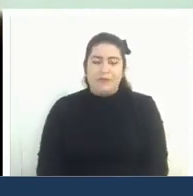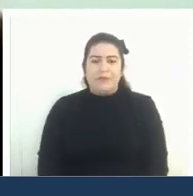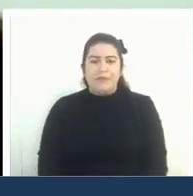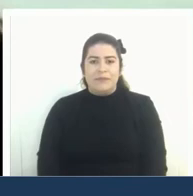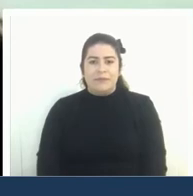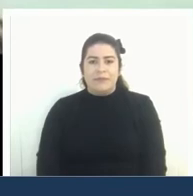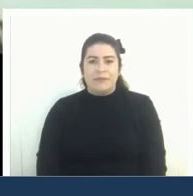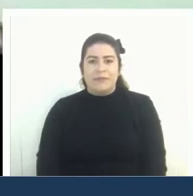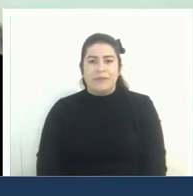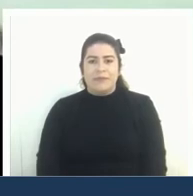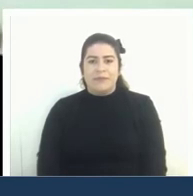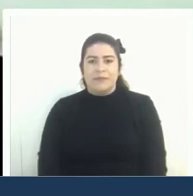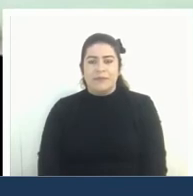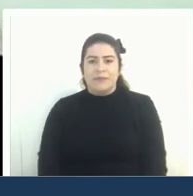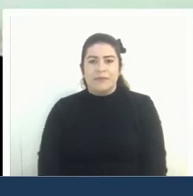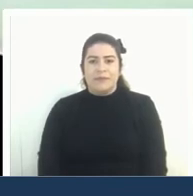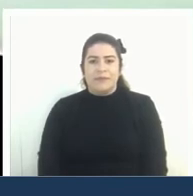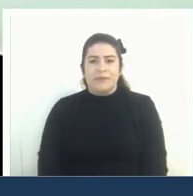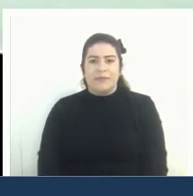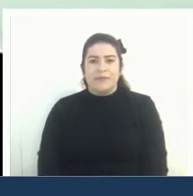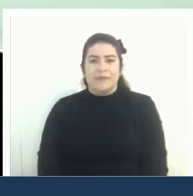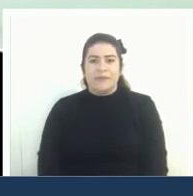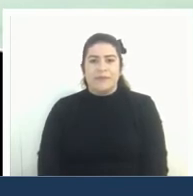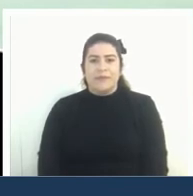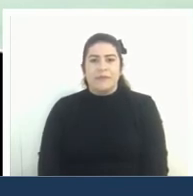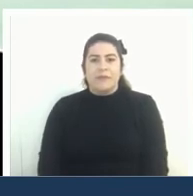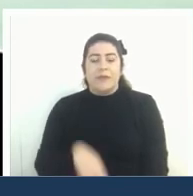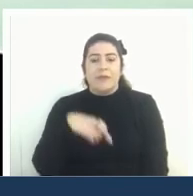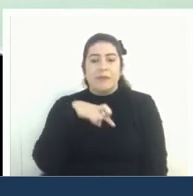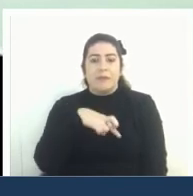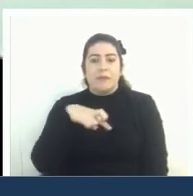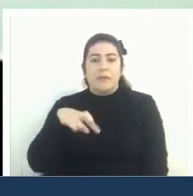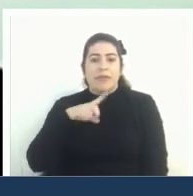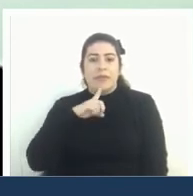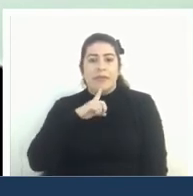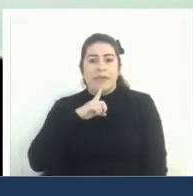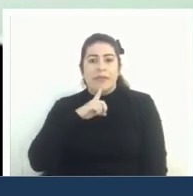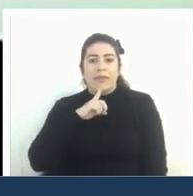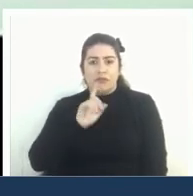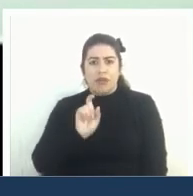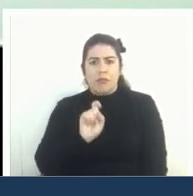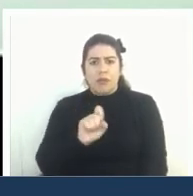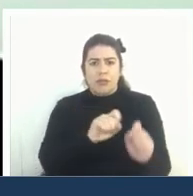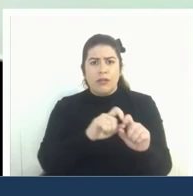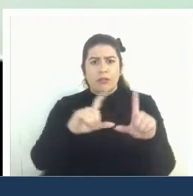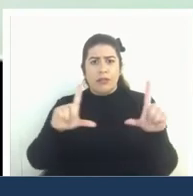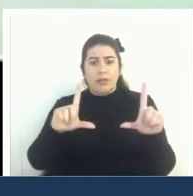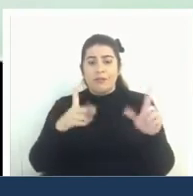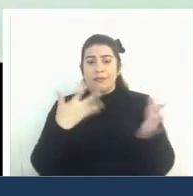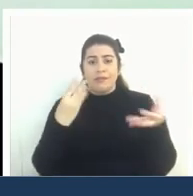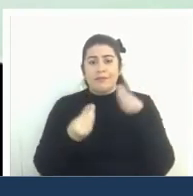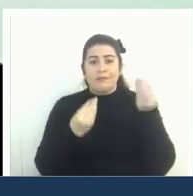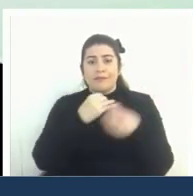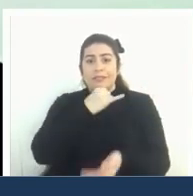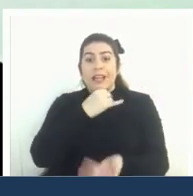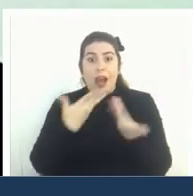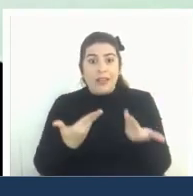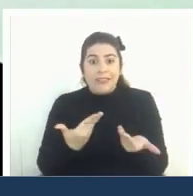yo tengo el PPT yo sé que el PPT es ¿qué pasó entre medio? no sé ahora sí